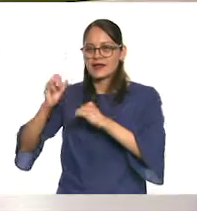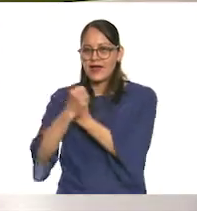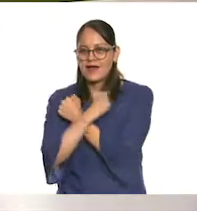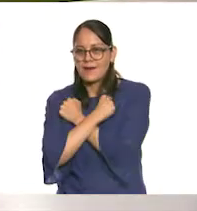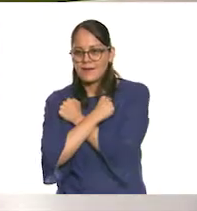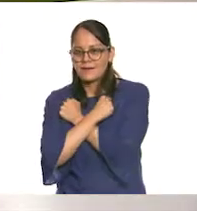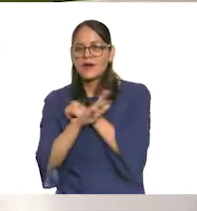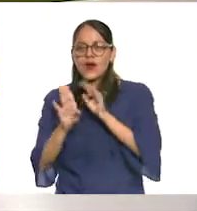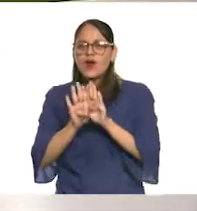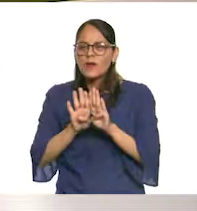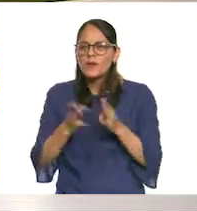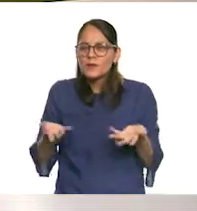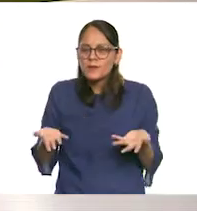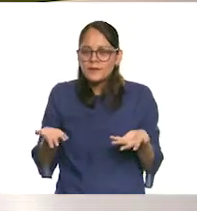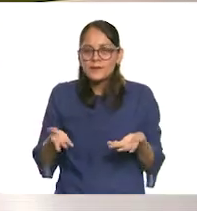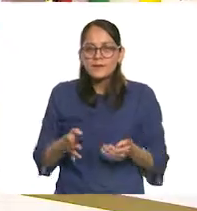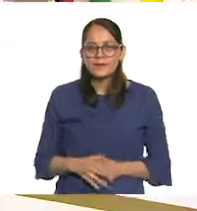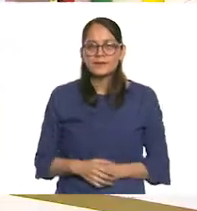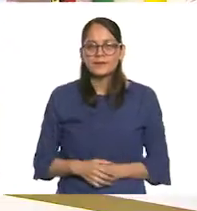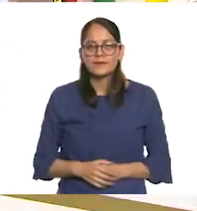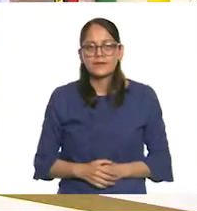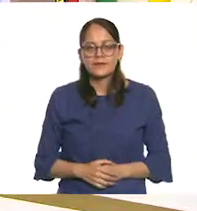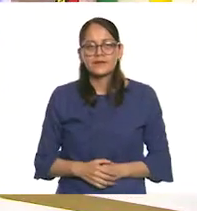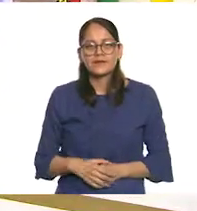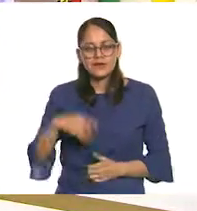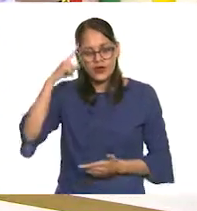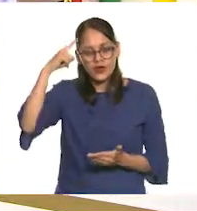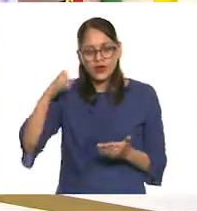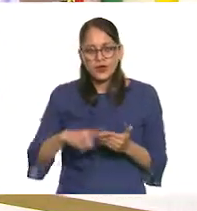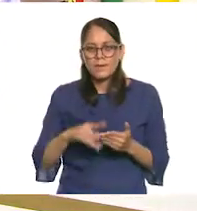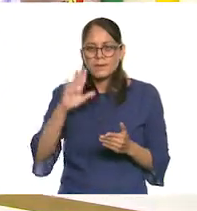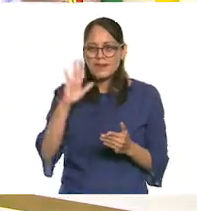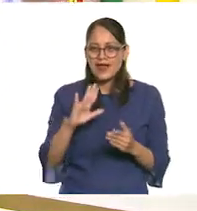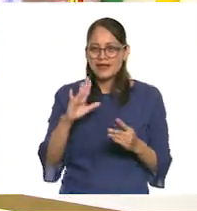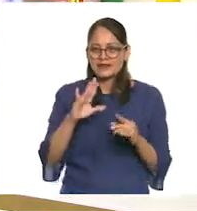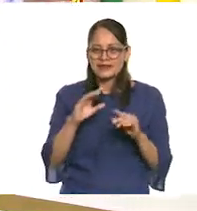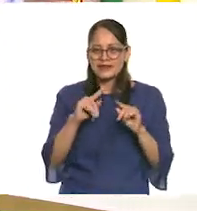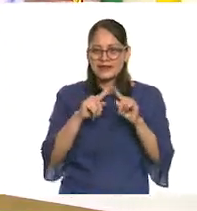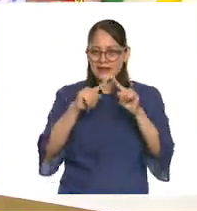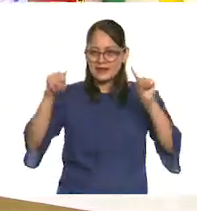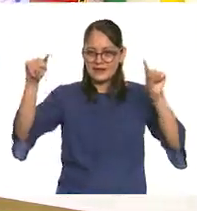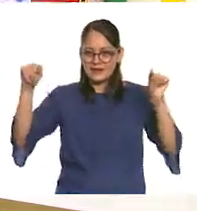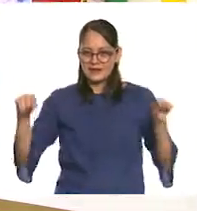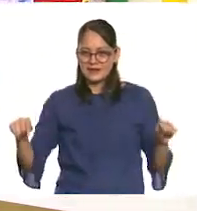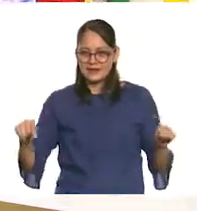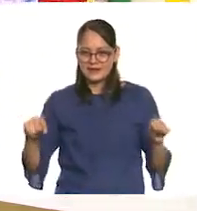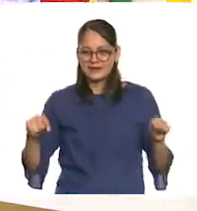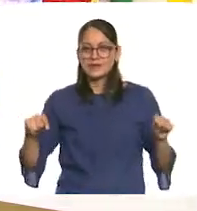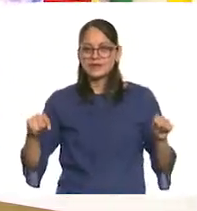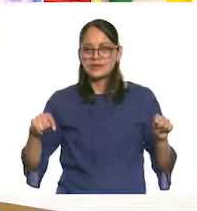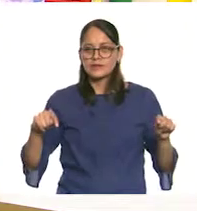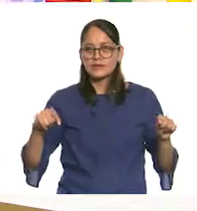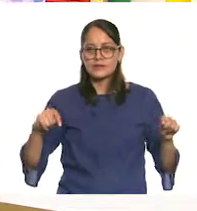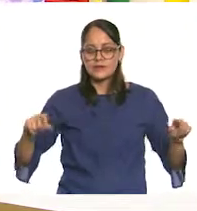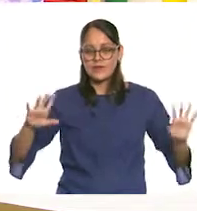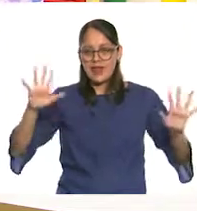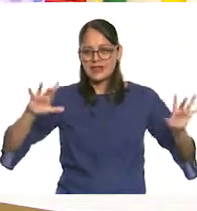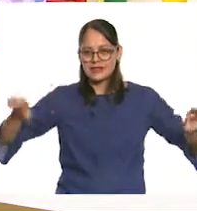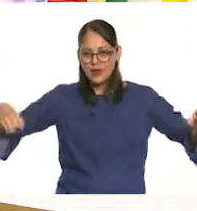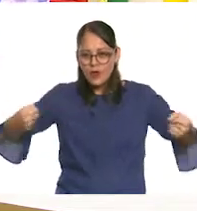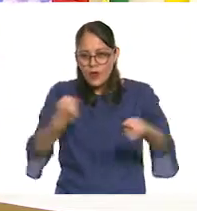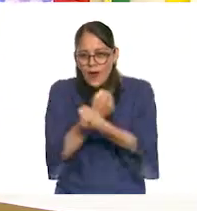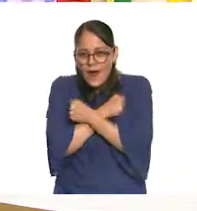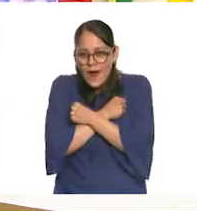te ocurre que las pongamos? Pues yo creo que como en una especie de rectángulo para que... Que simbolice un abrazo. Que esté